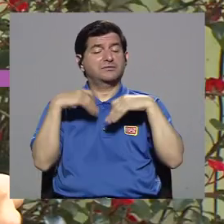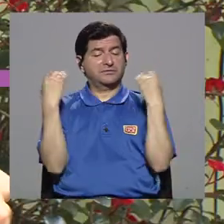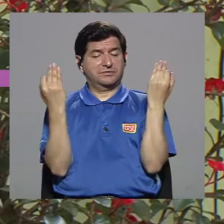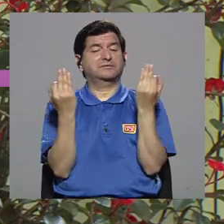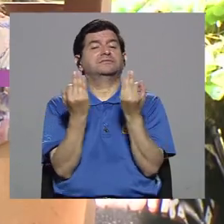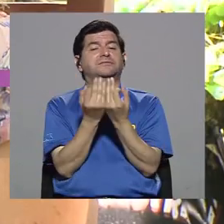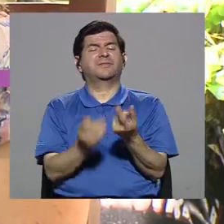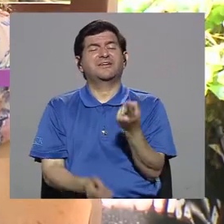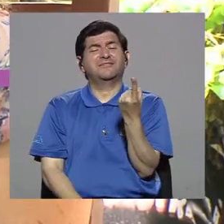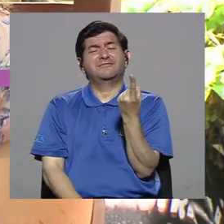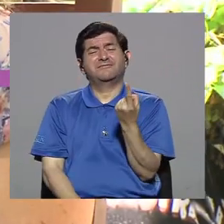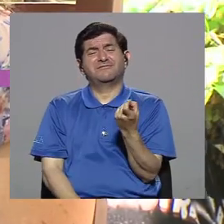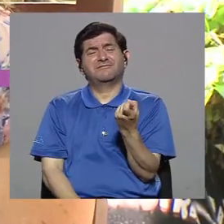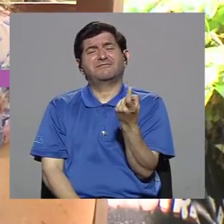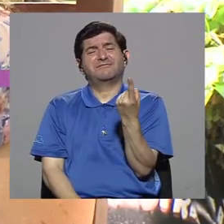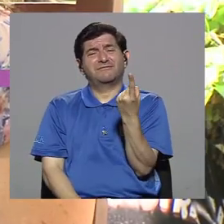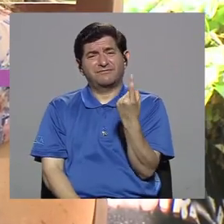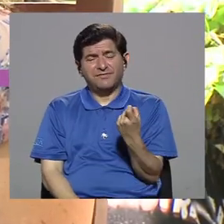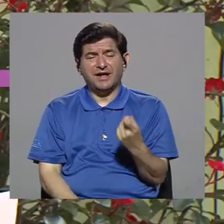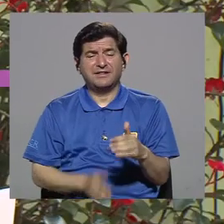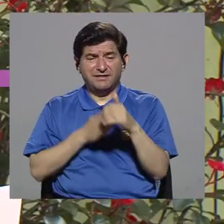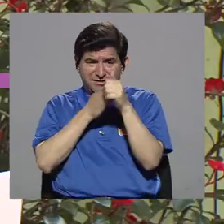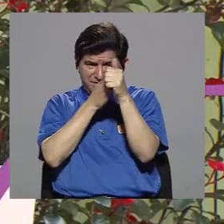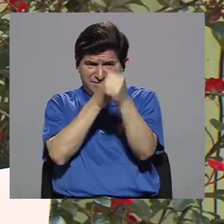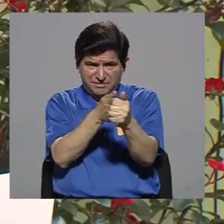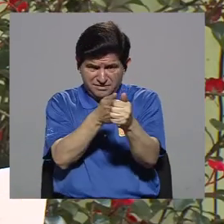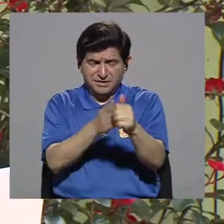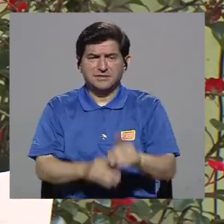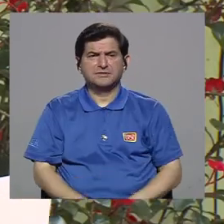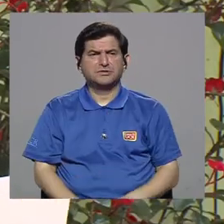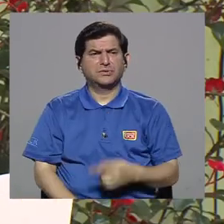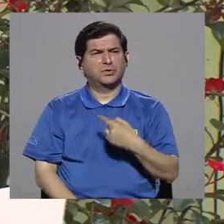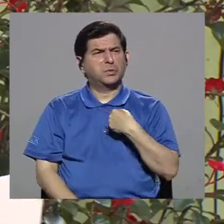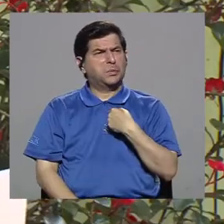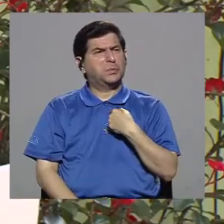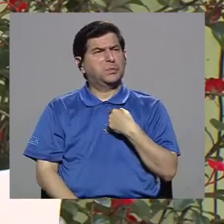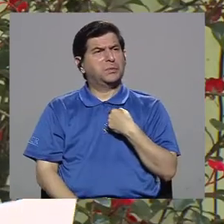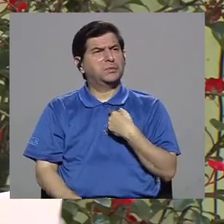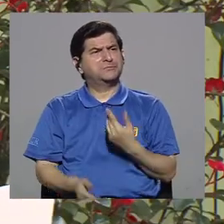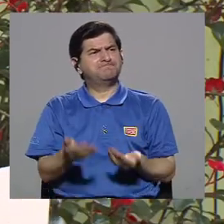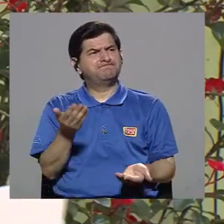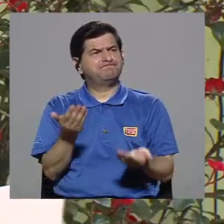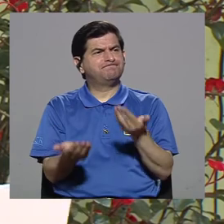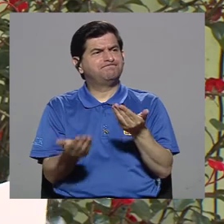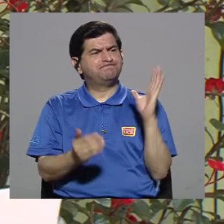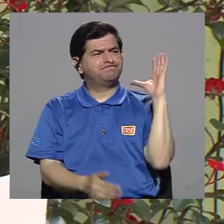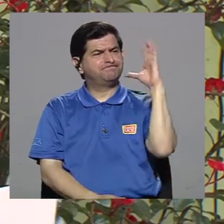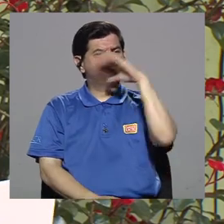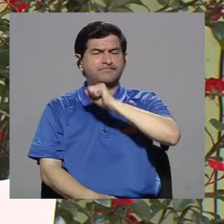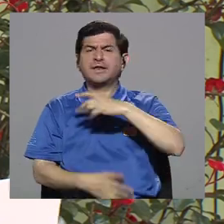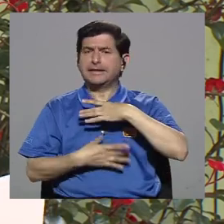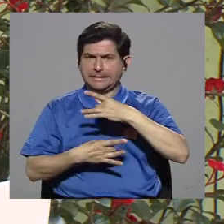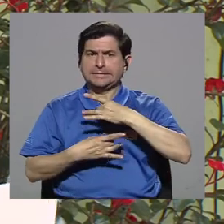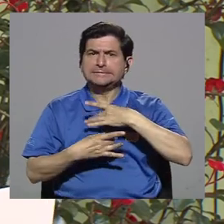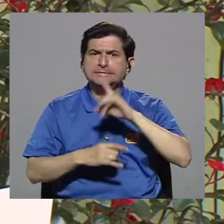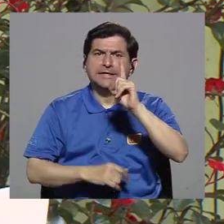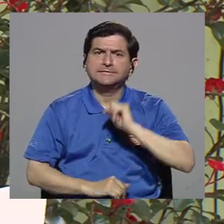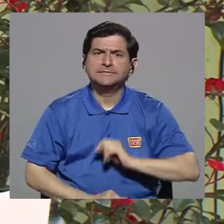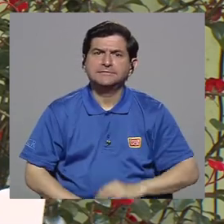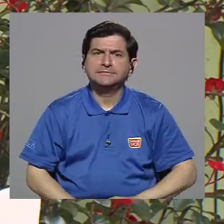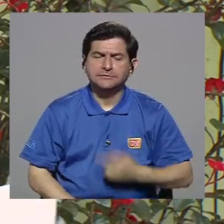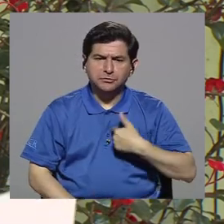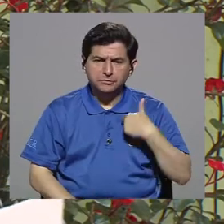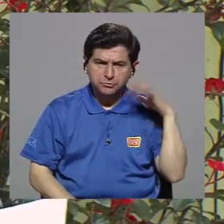Hace falta el liderazgo y uno se va a dar cuenta, viera que interesante, Gabriela, uno se da cuenta